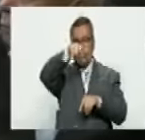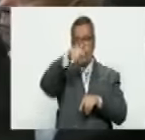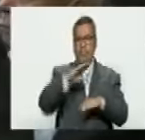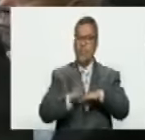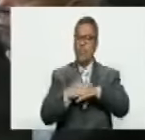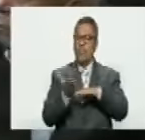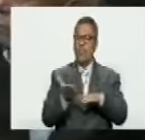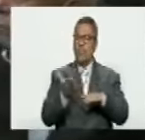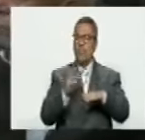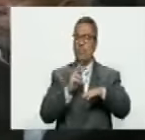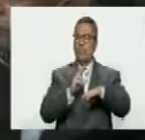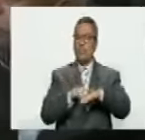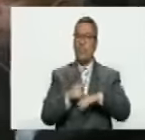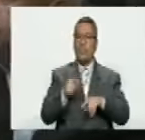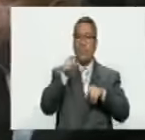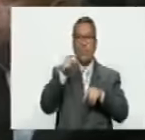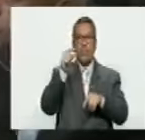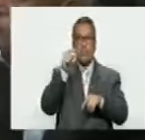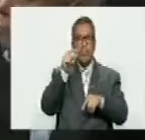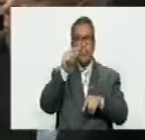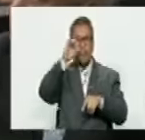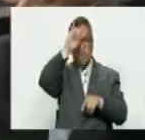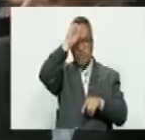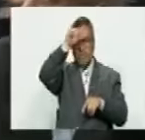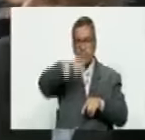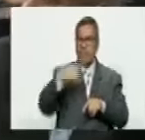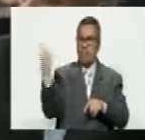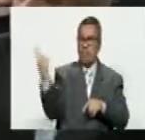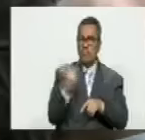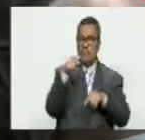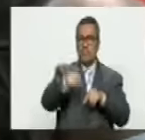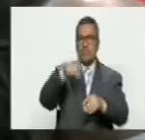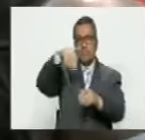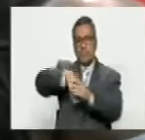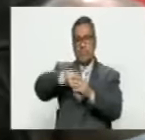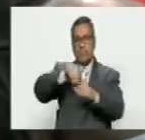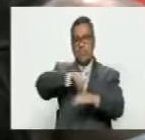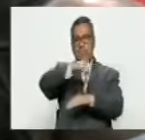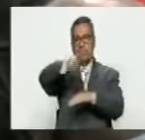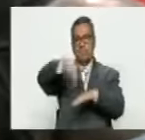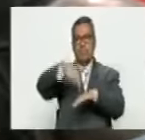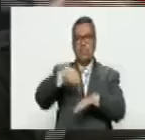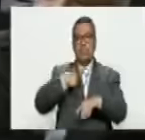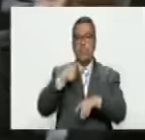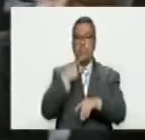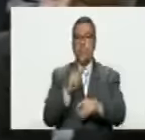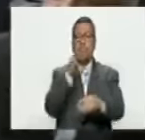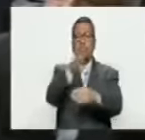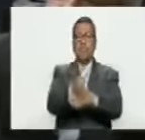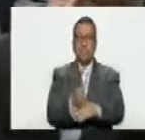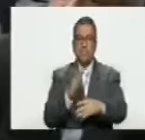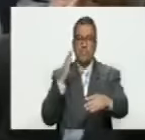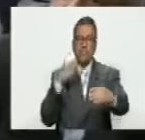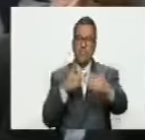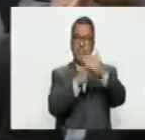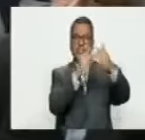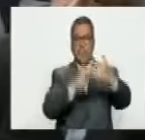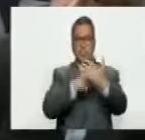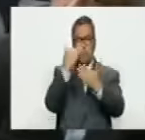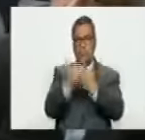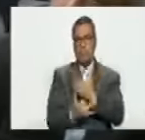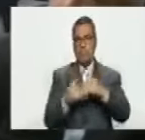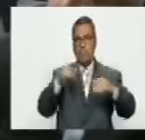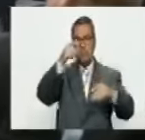¿Por qué razón ese señor se presenta en una elección nacional y dice yo voy contra el proyecto